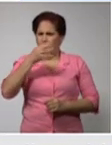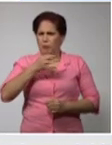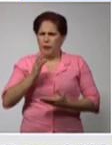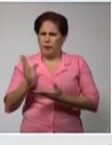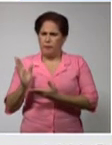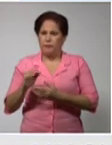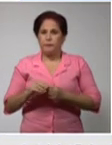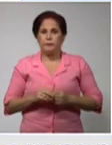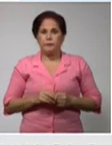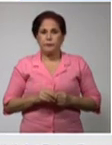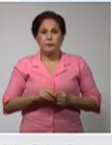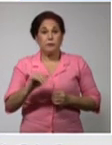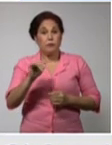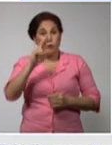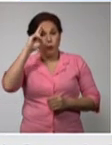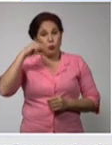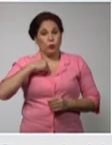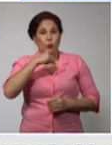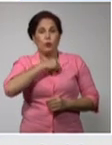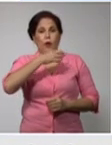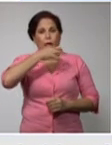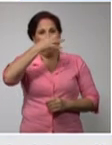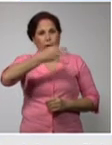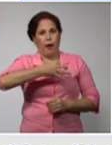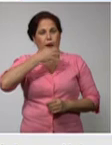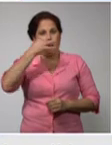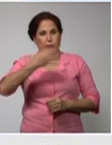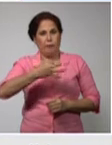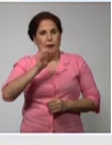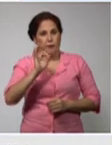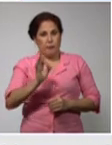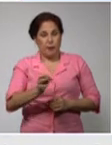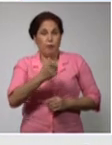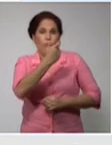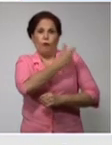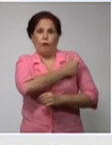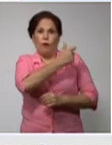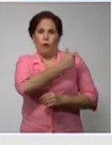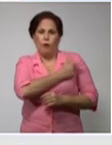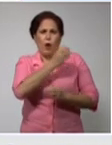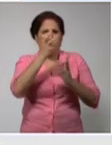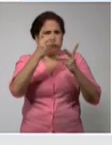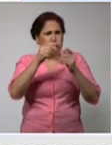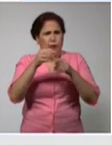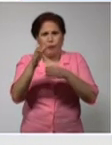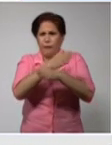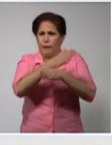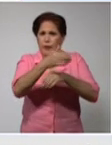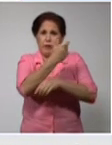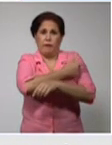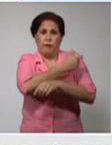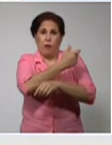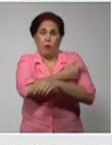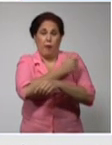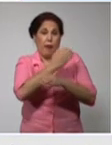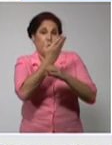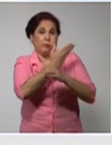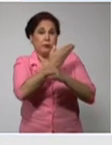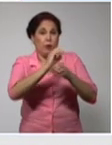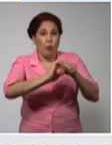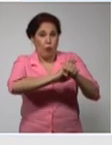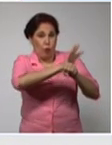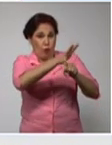y también el doctor Durán ha hecho referencia al número de vacunas que se emplean hoy en el combate contra la